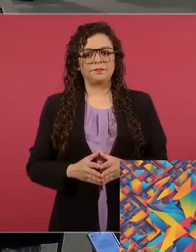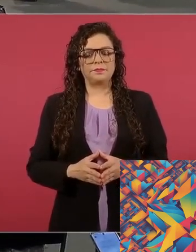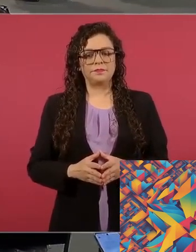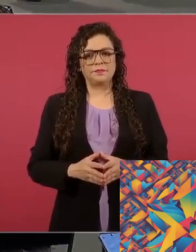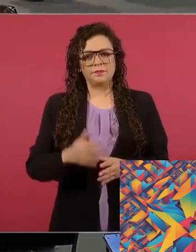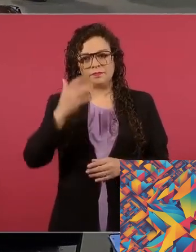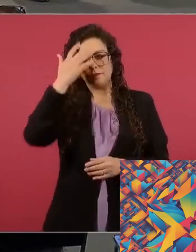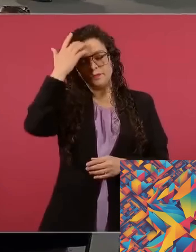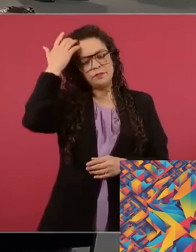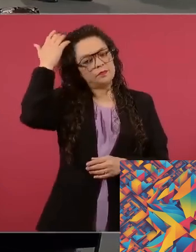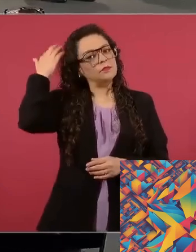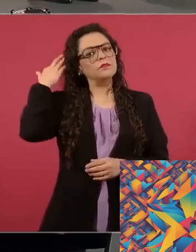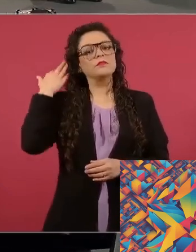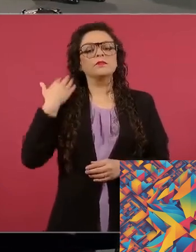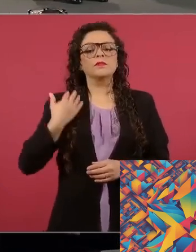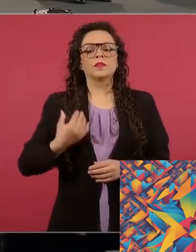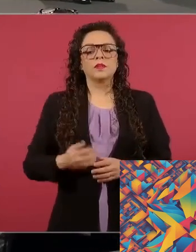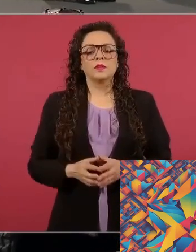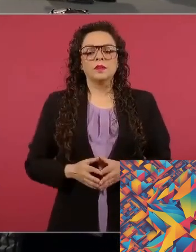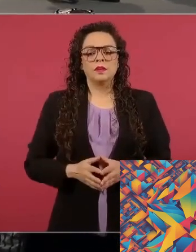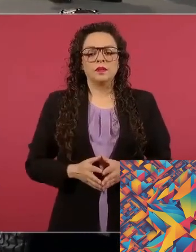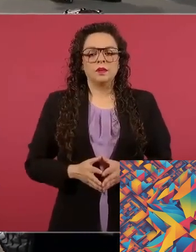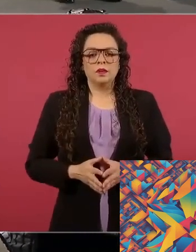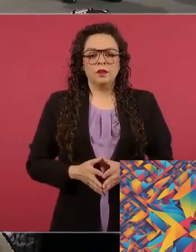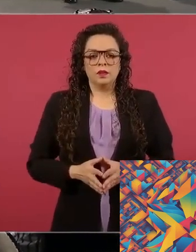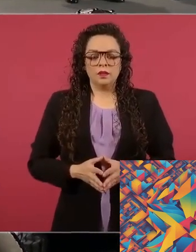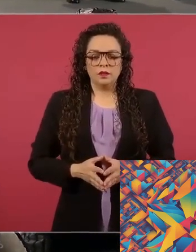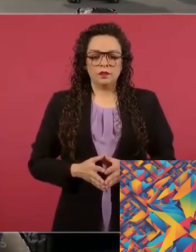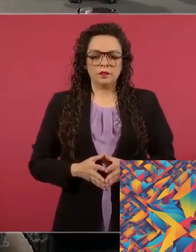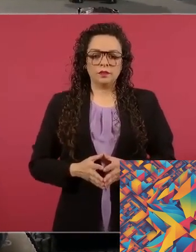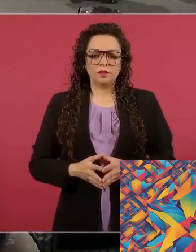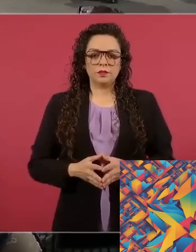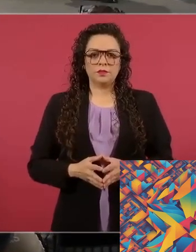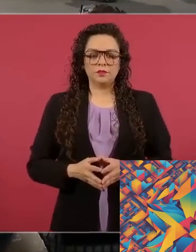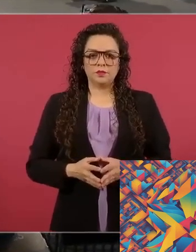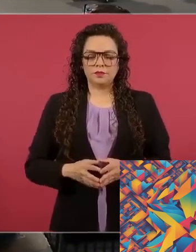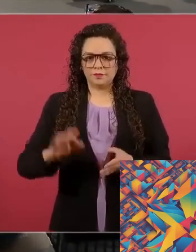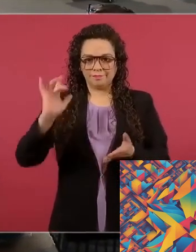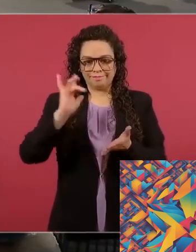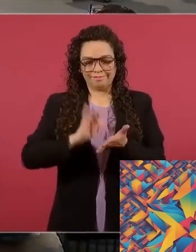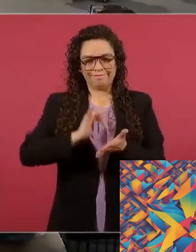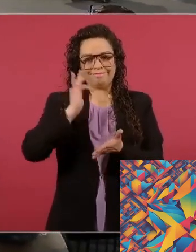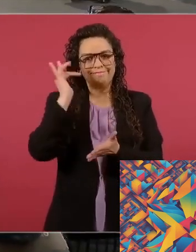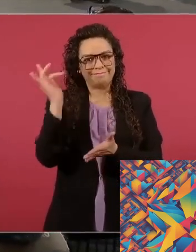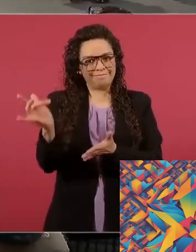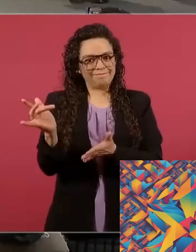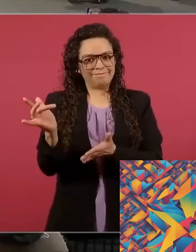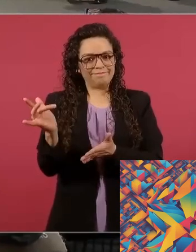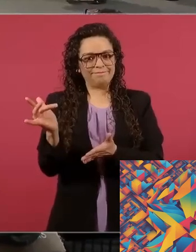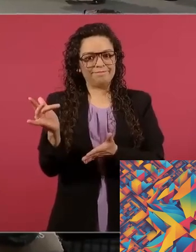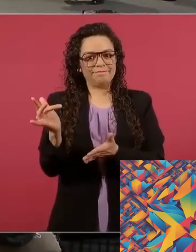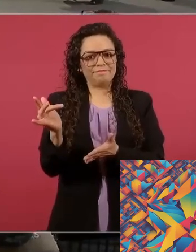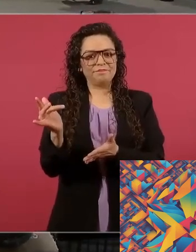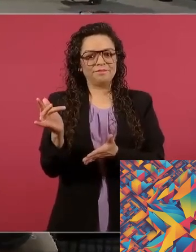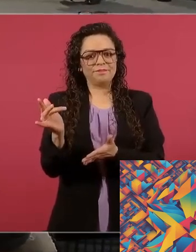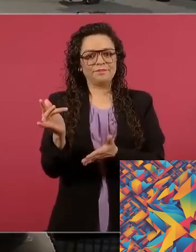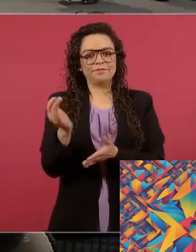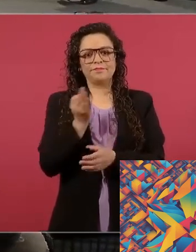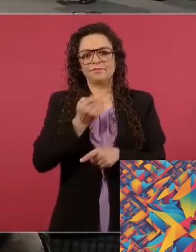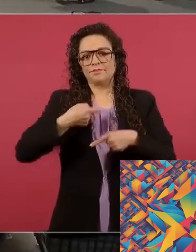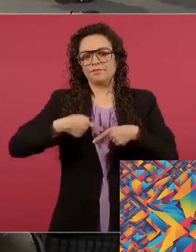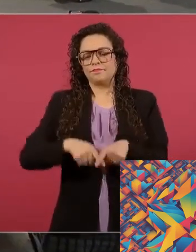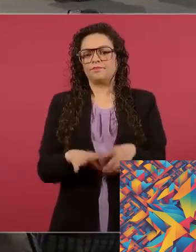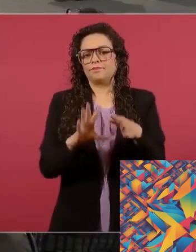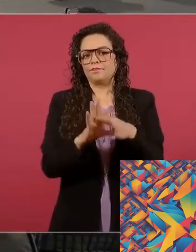vigilancia y la rendición de cuentas son pilares fundamentales de una democracia saludable. Al unirnos y trabajar juntos, podemos